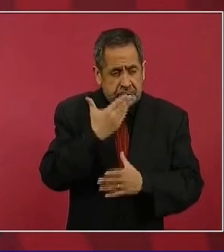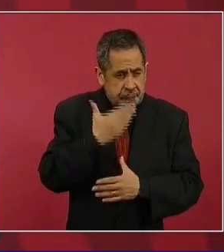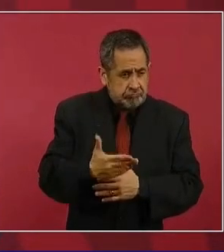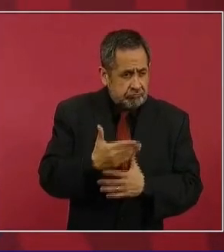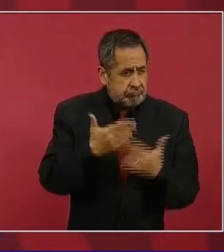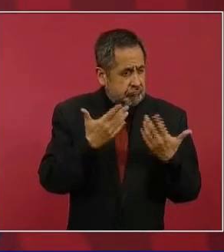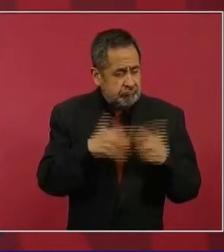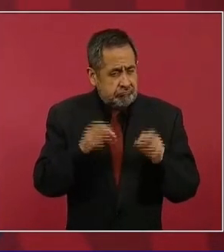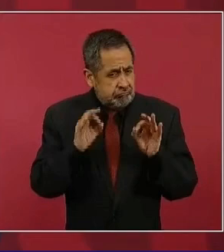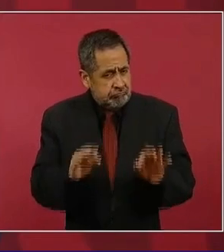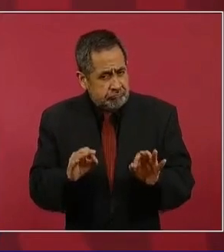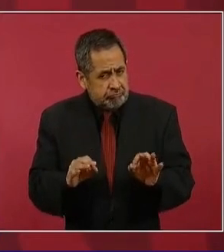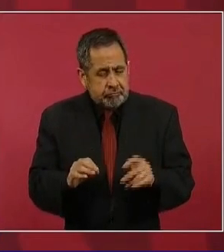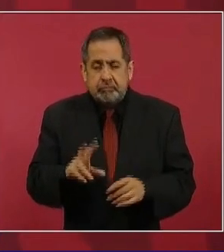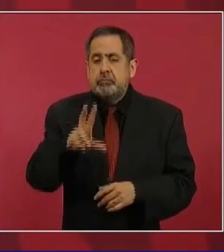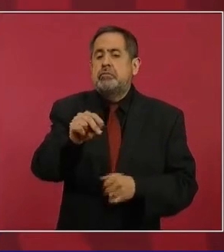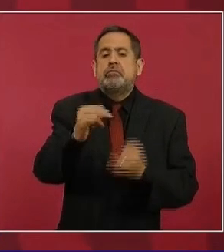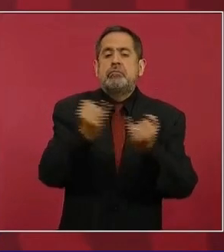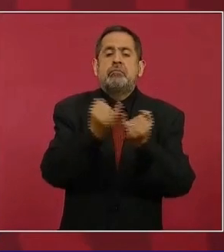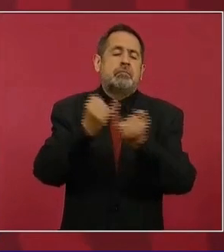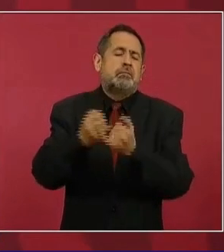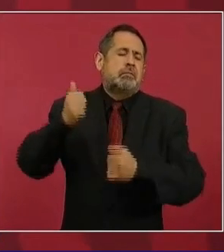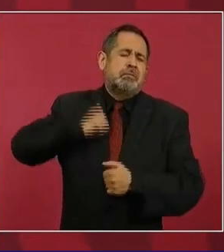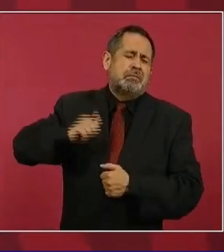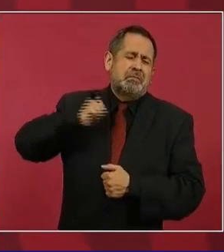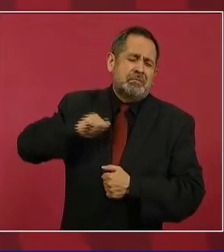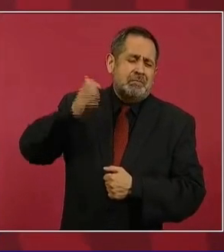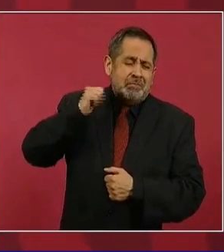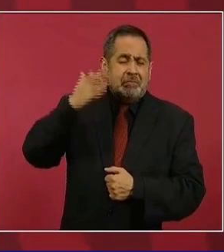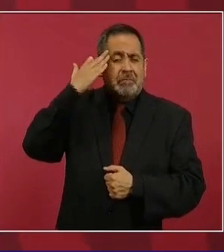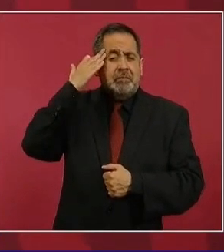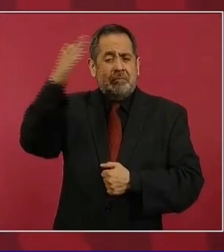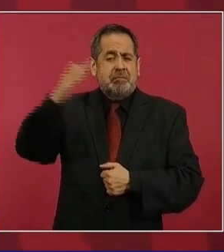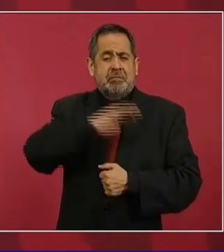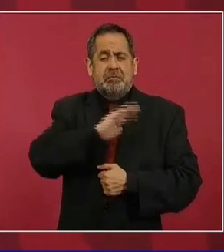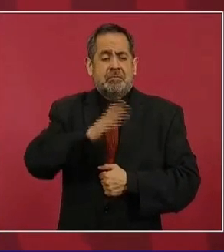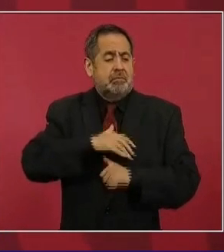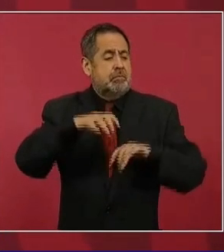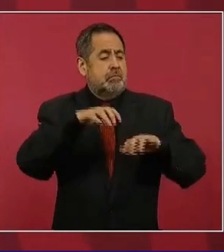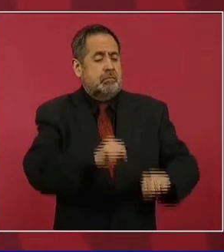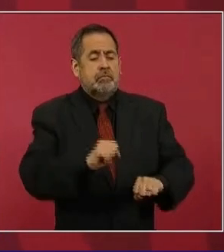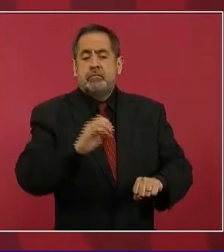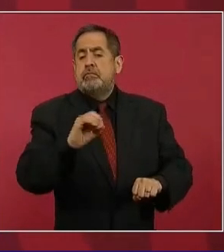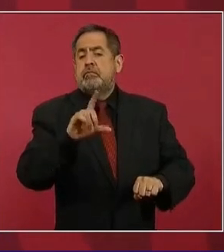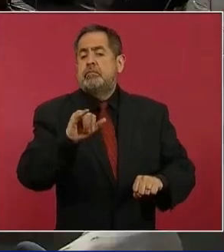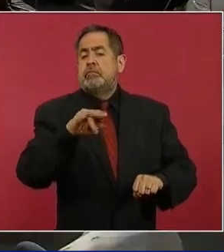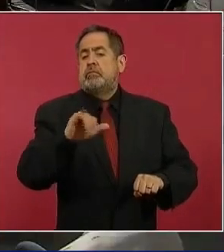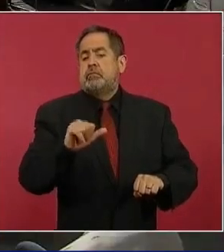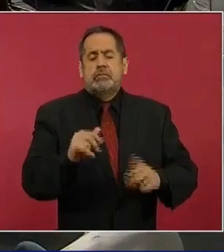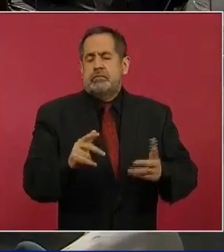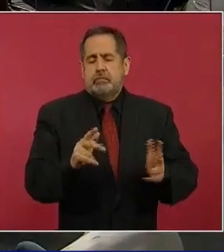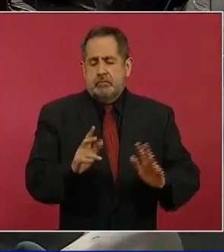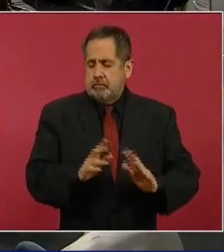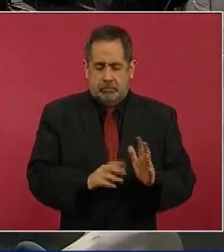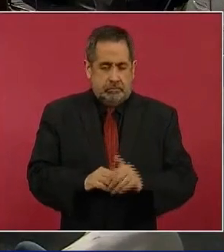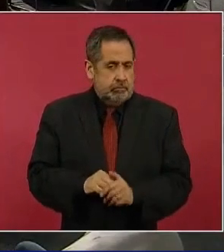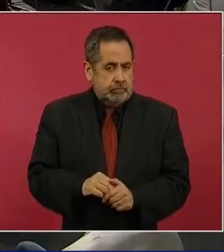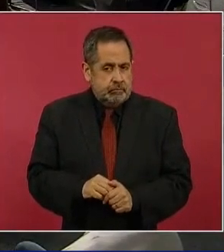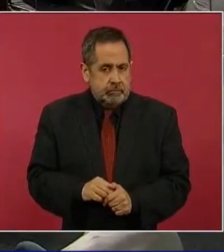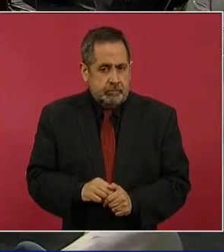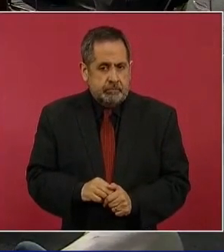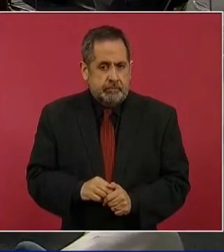no sea como en la época de la colonia, que las